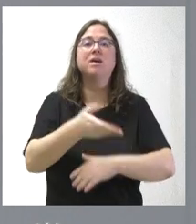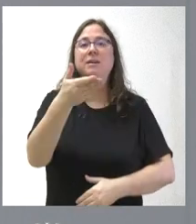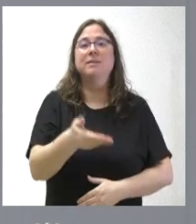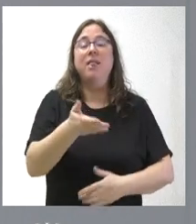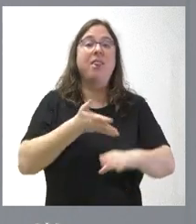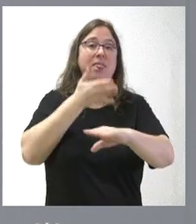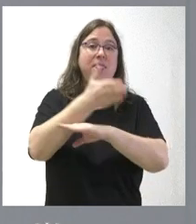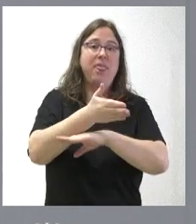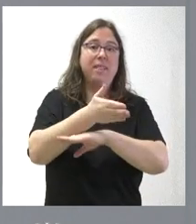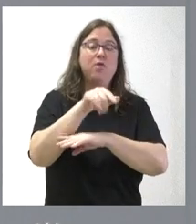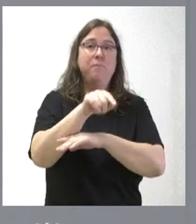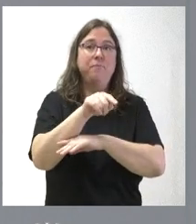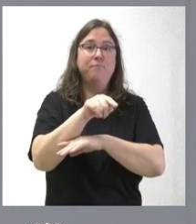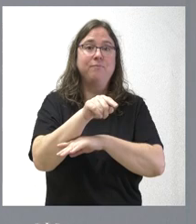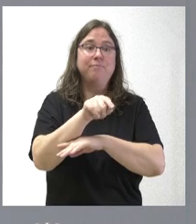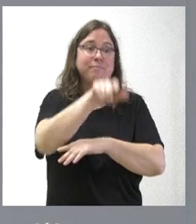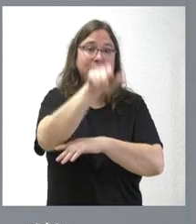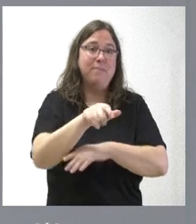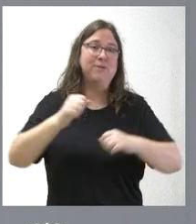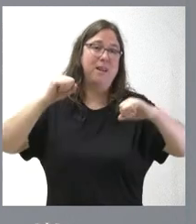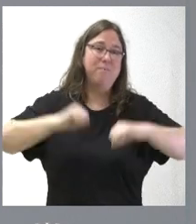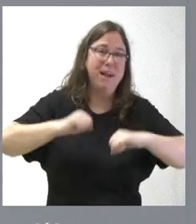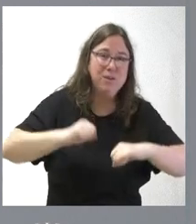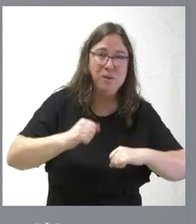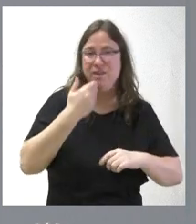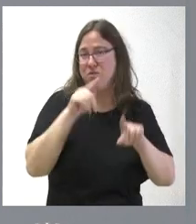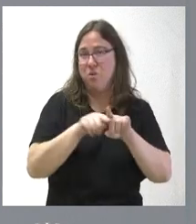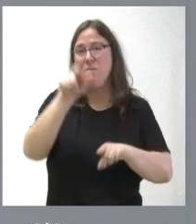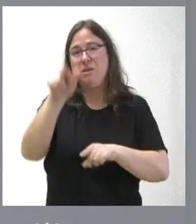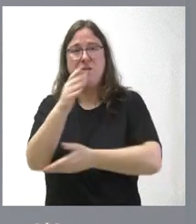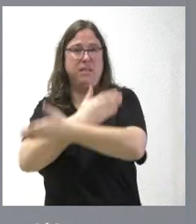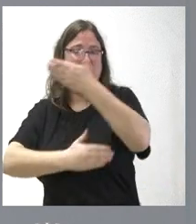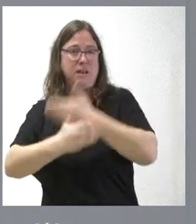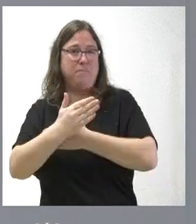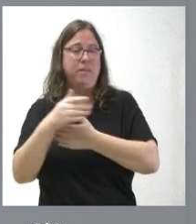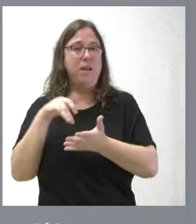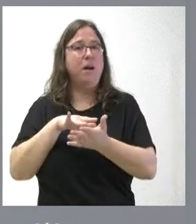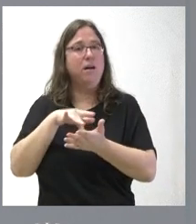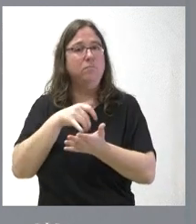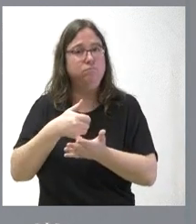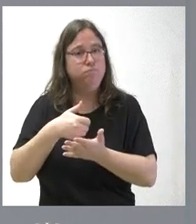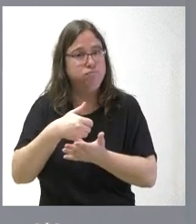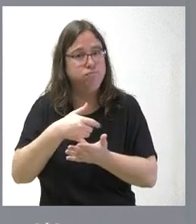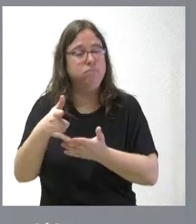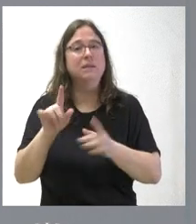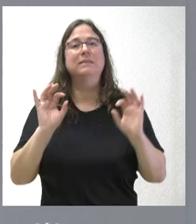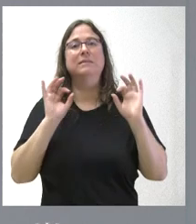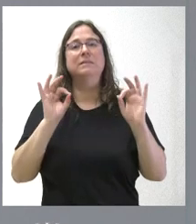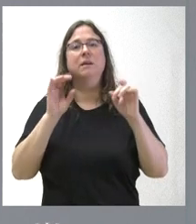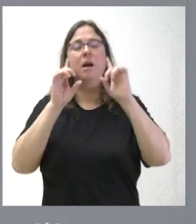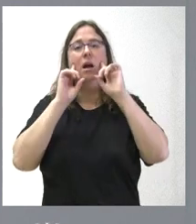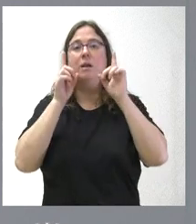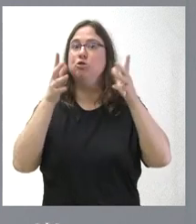los centros donde residen personas mayores, personas de discapacidad en situación de vulnerabilidad. Y, especialmente, es